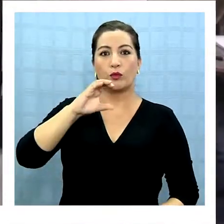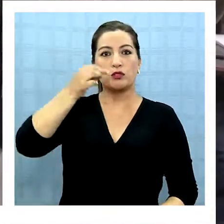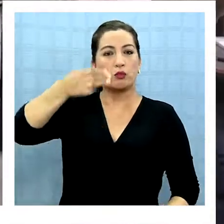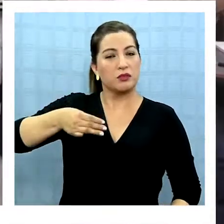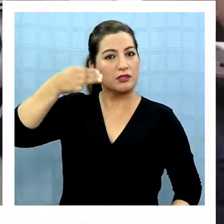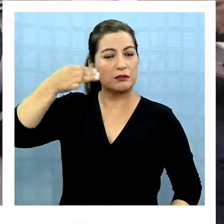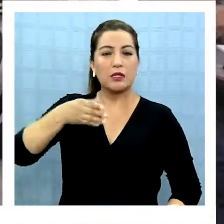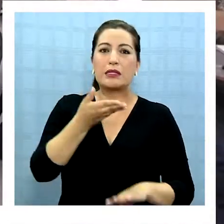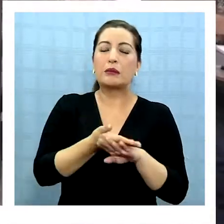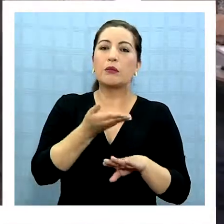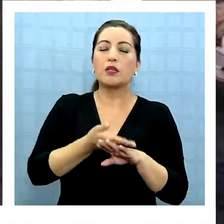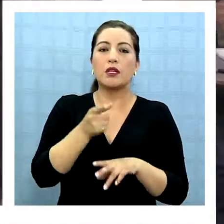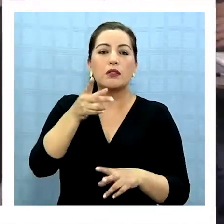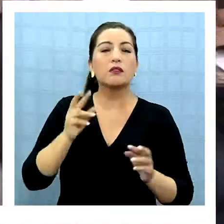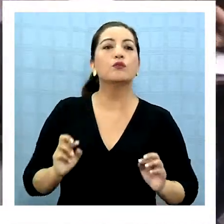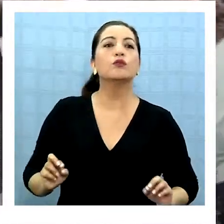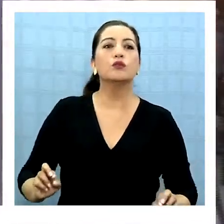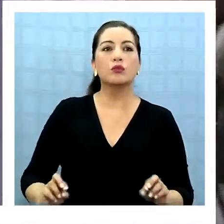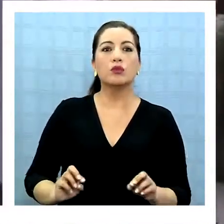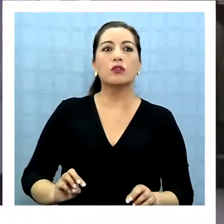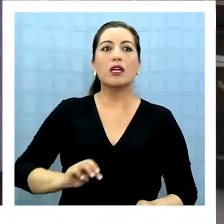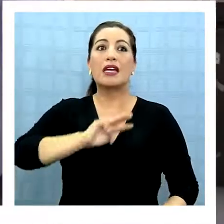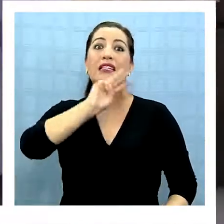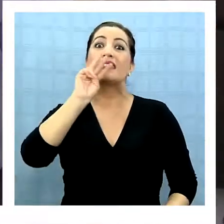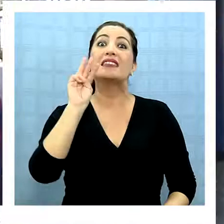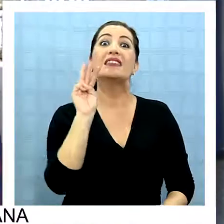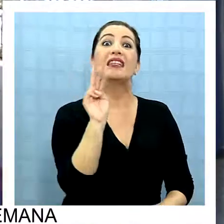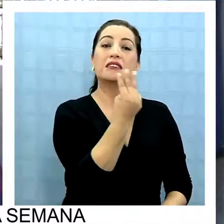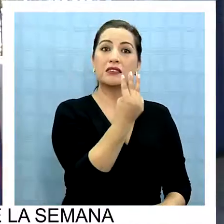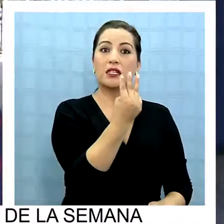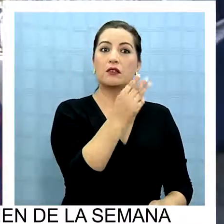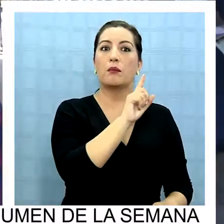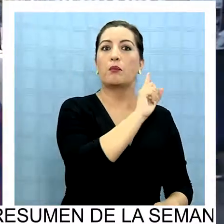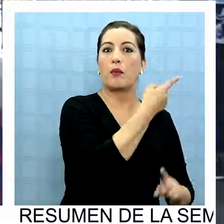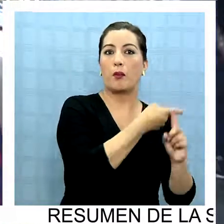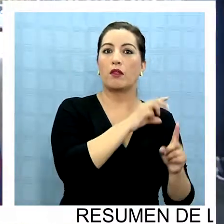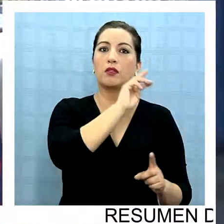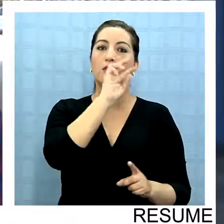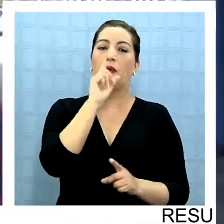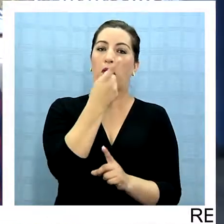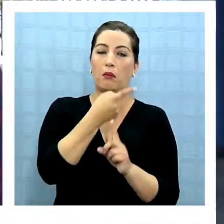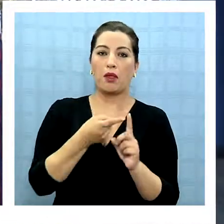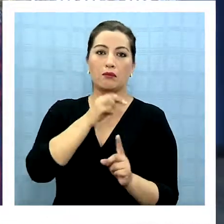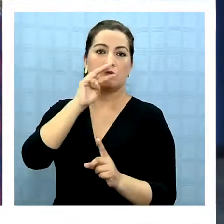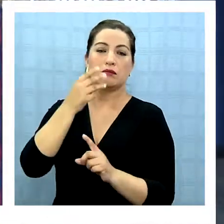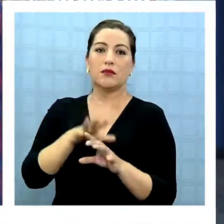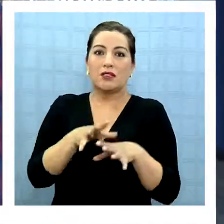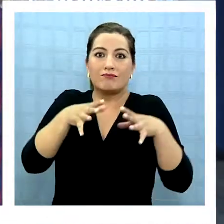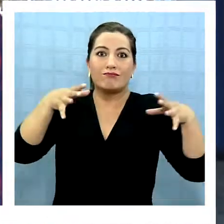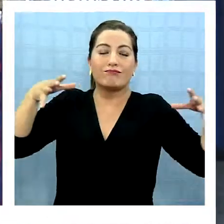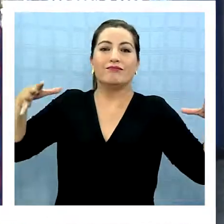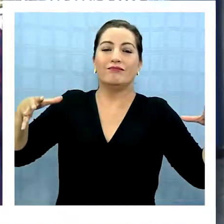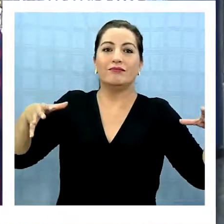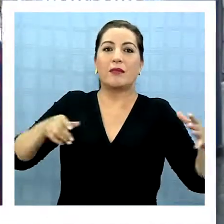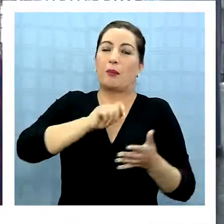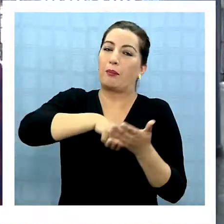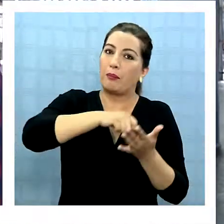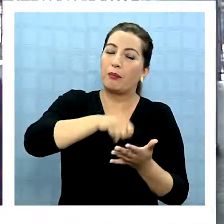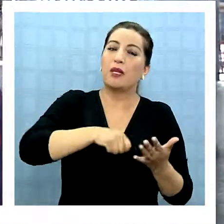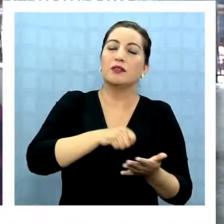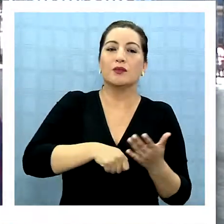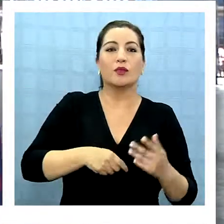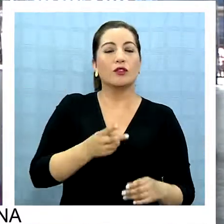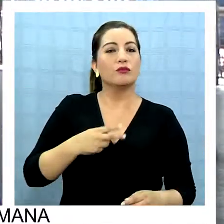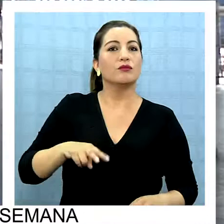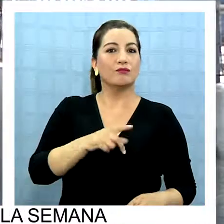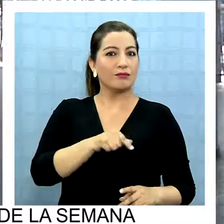Corporación Municipal, viendo la posibilidad de abrir un tercer primero medio para el próximo año, lo que significa indudablemente un crecimiento en matrícula.